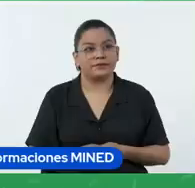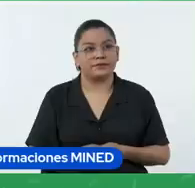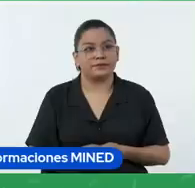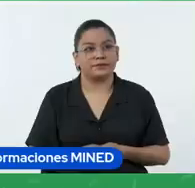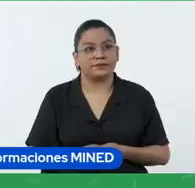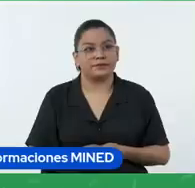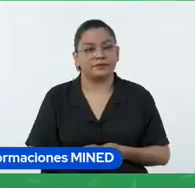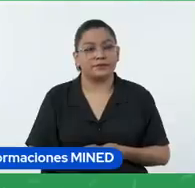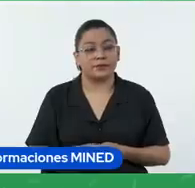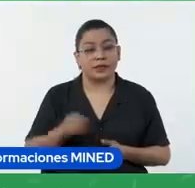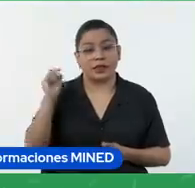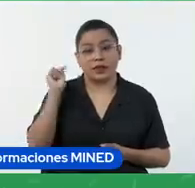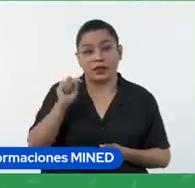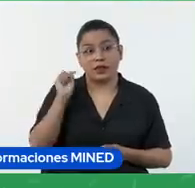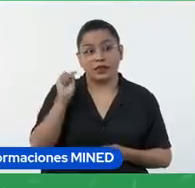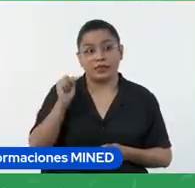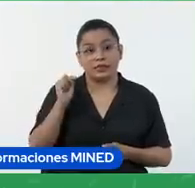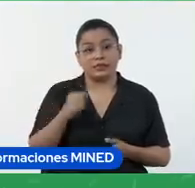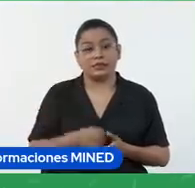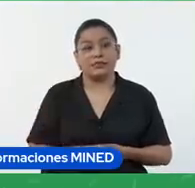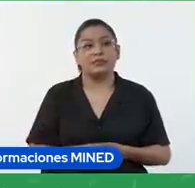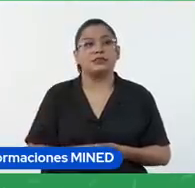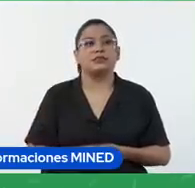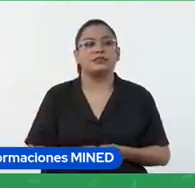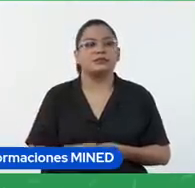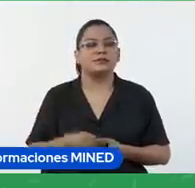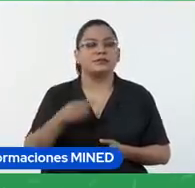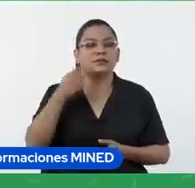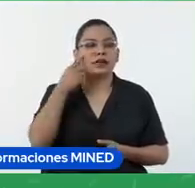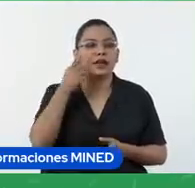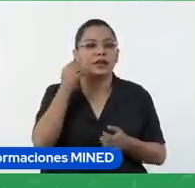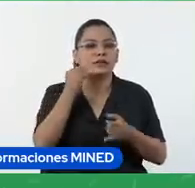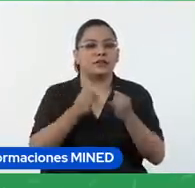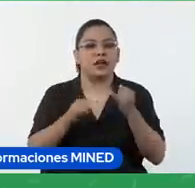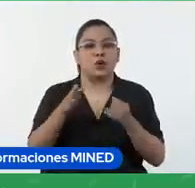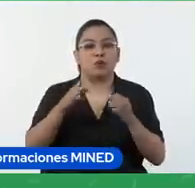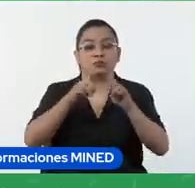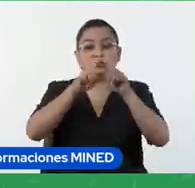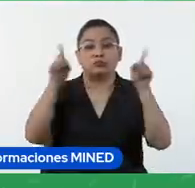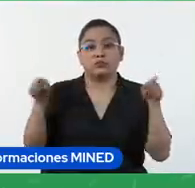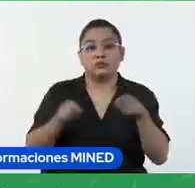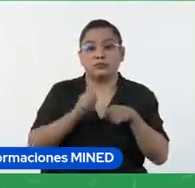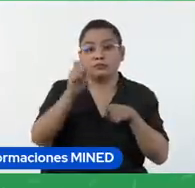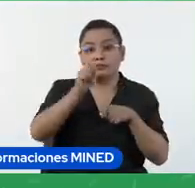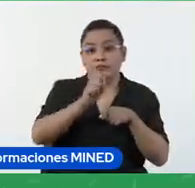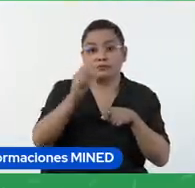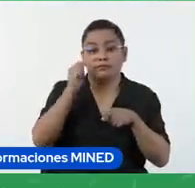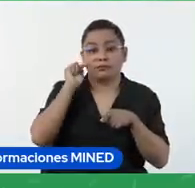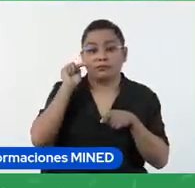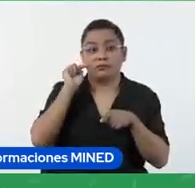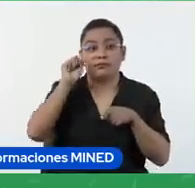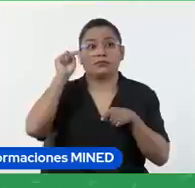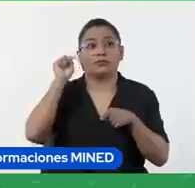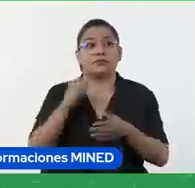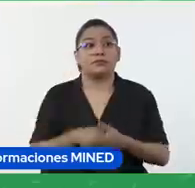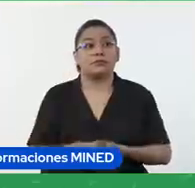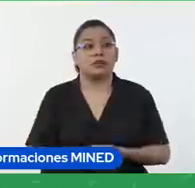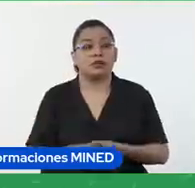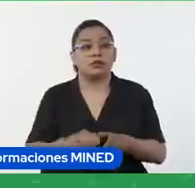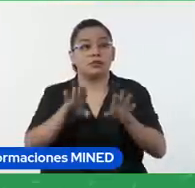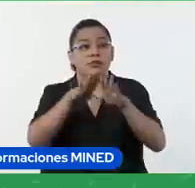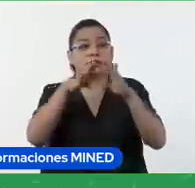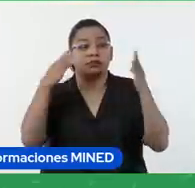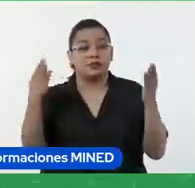en esta parte justamente aquí al final dice uso de pizarra y así yo hago clic en uso de pizarra se va a